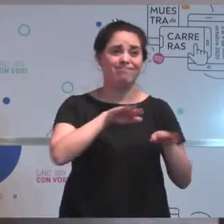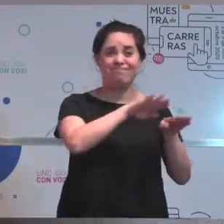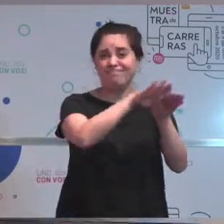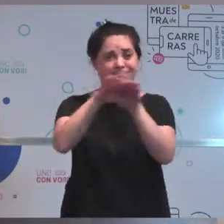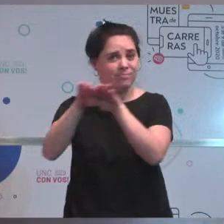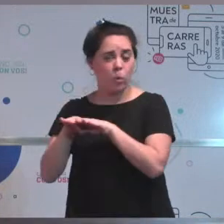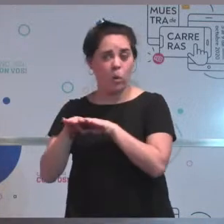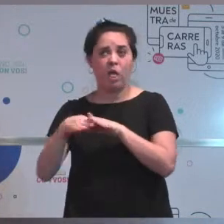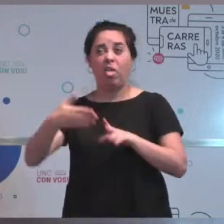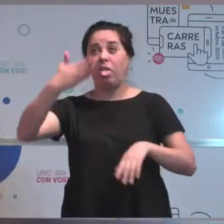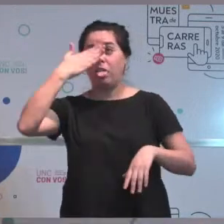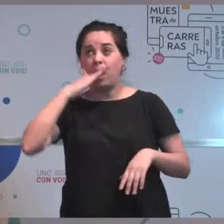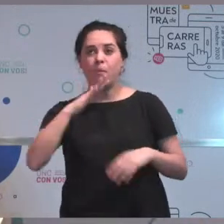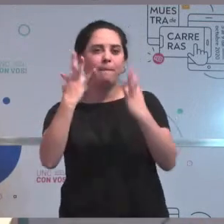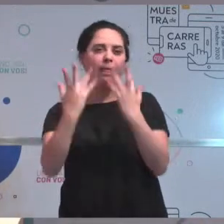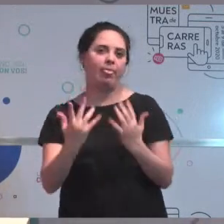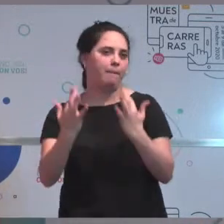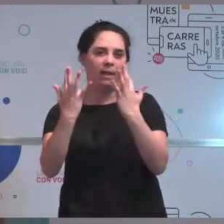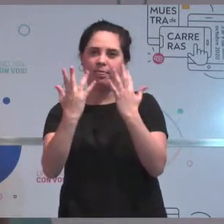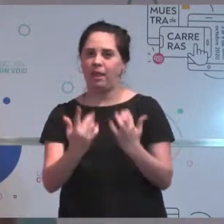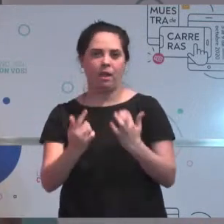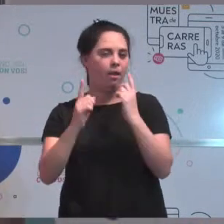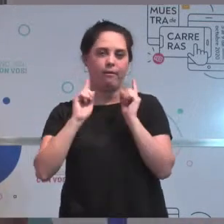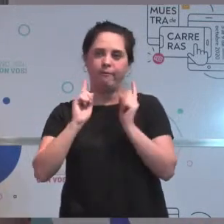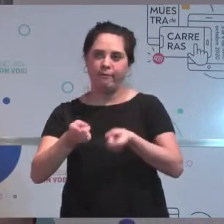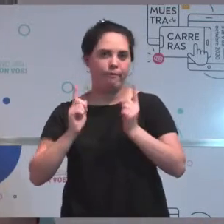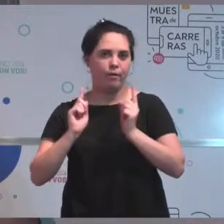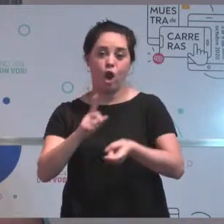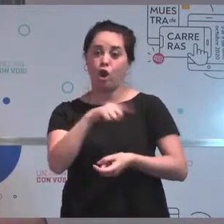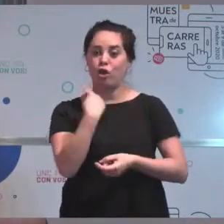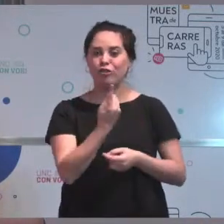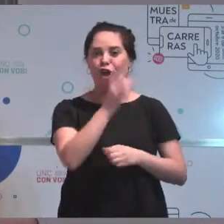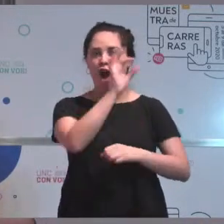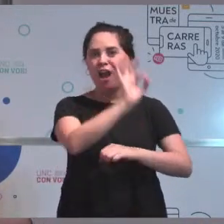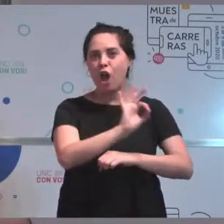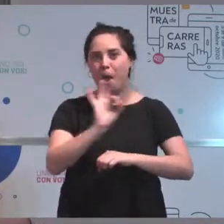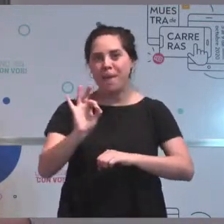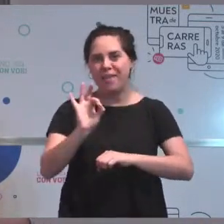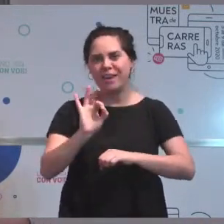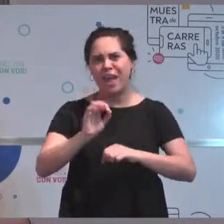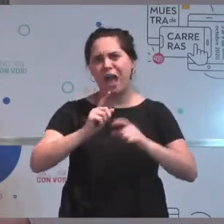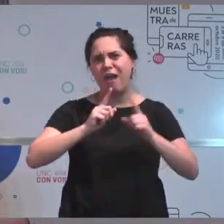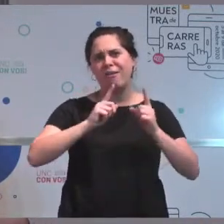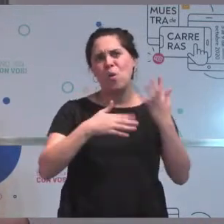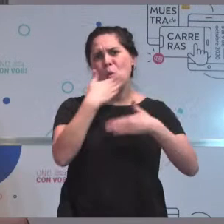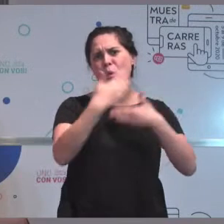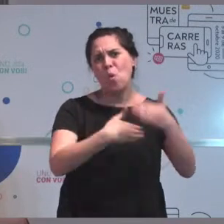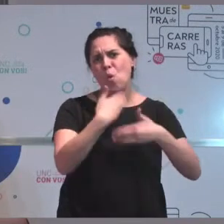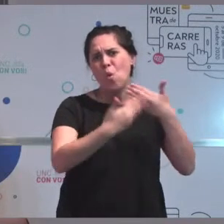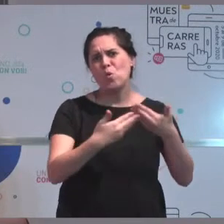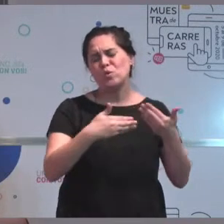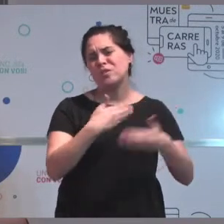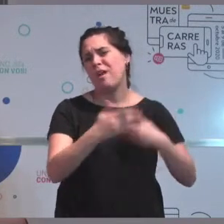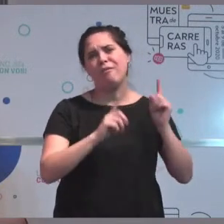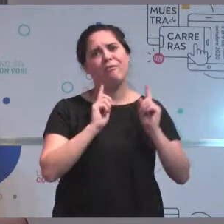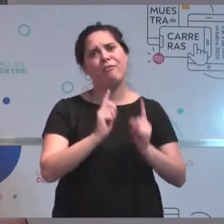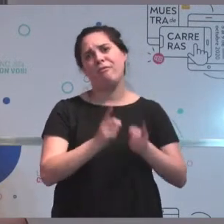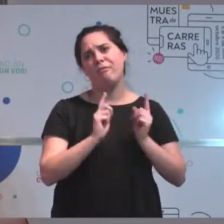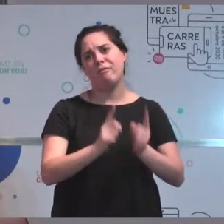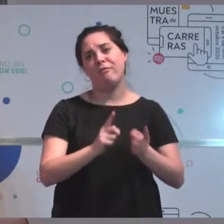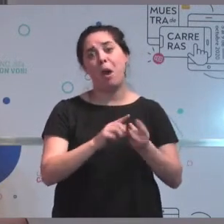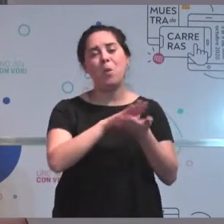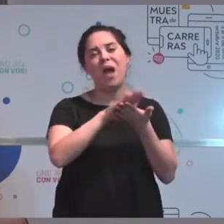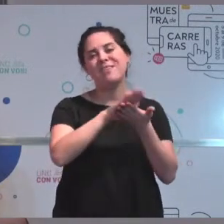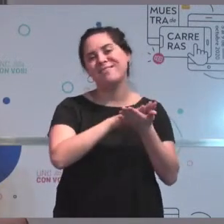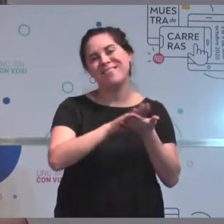después las vas a usar todo el tiempo. Nosotros usamos la geometría constantemente, sin esa base no se puede trabajar, es decir,